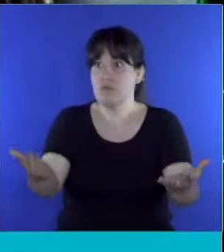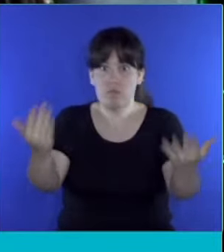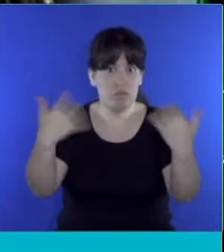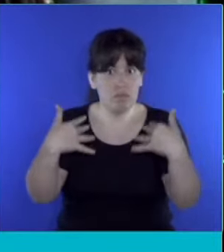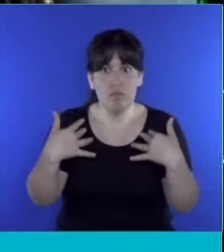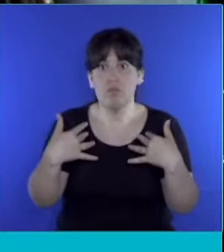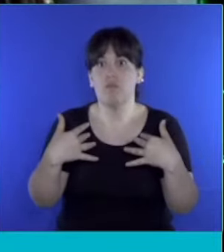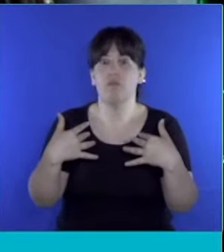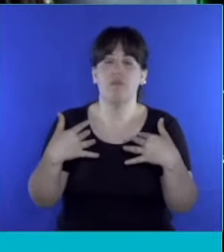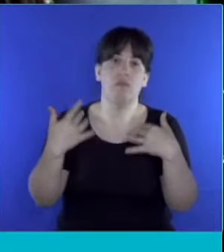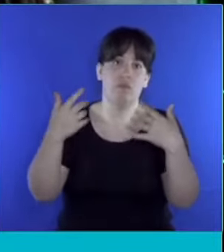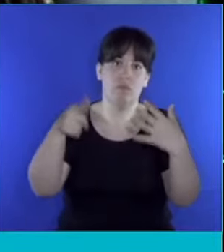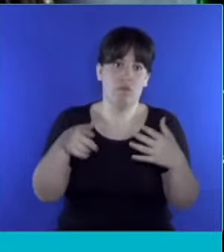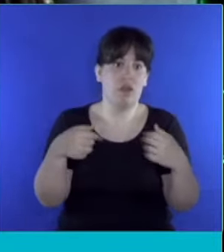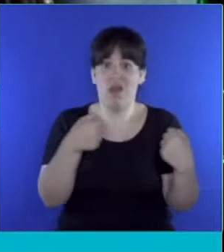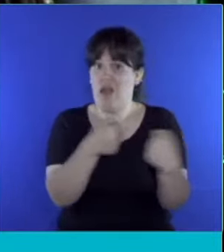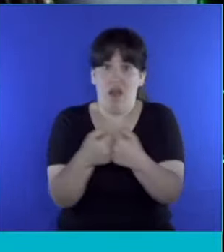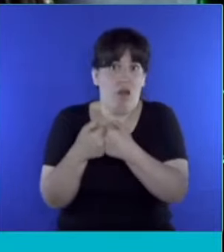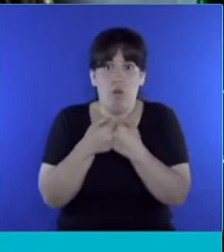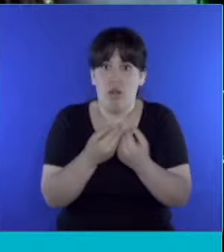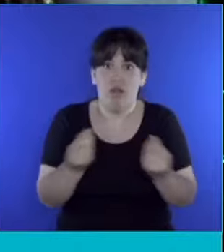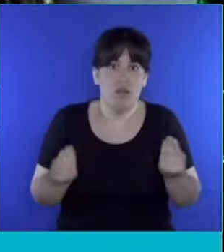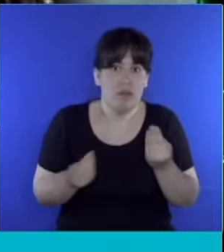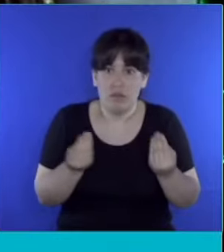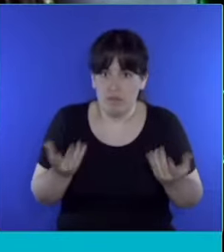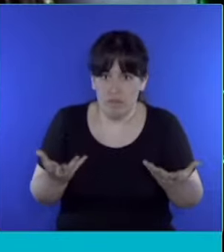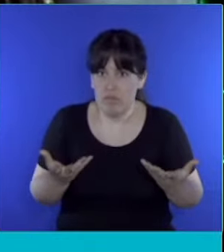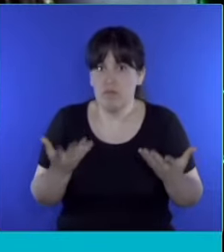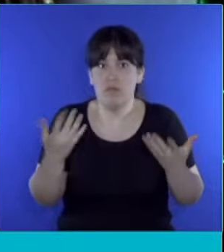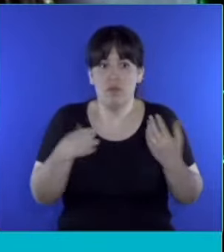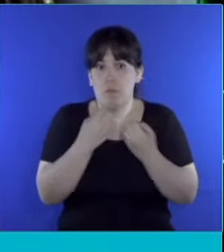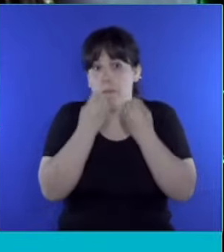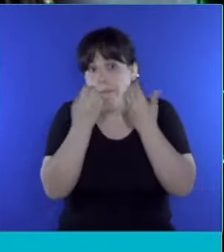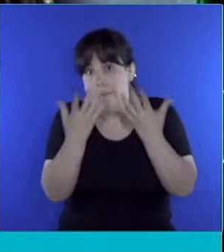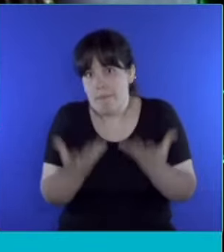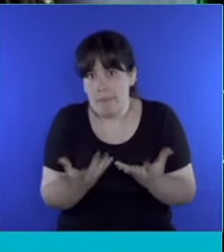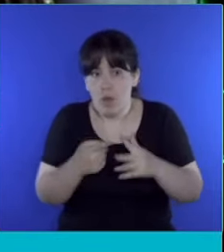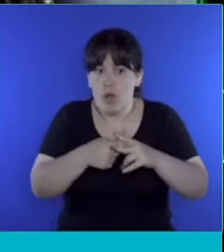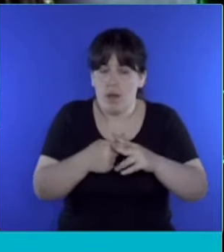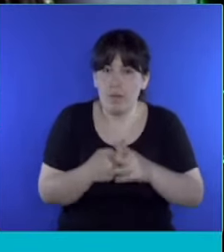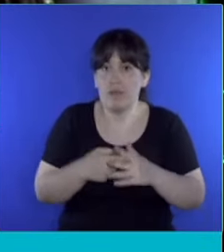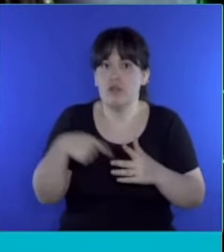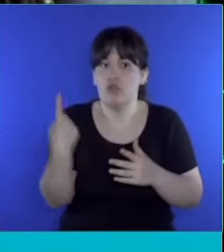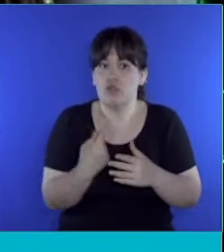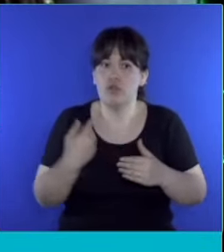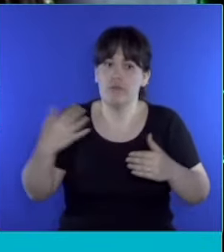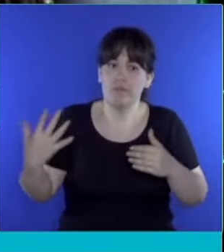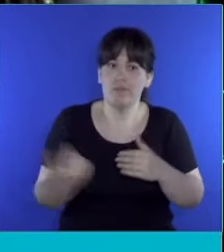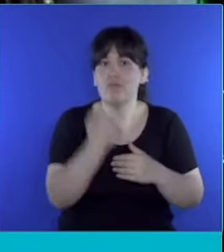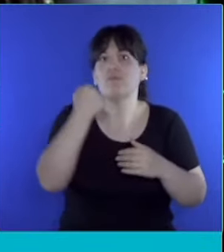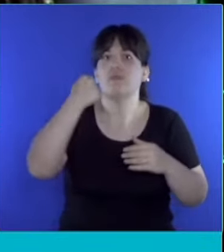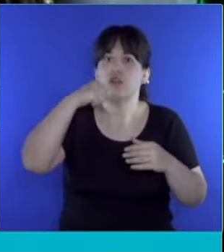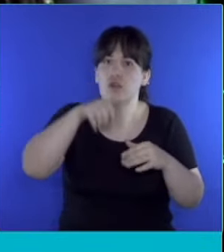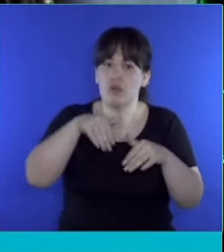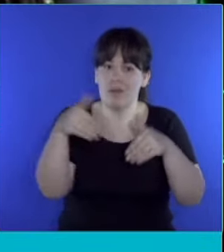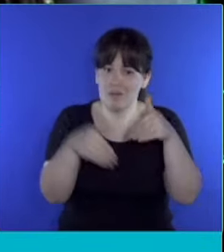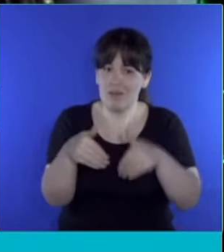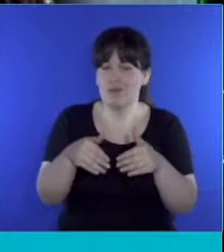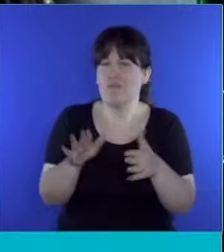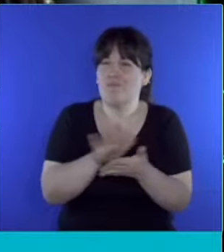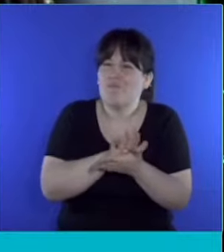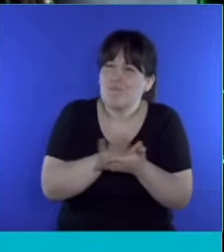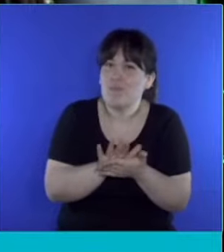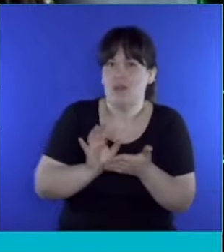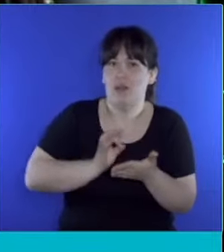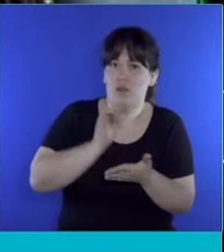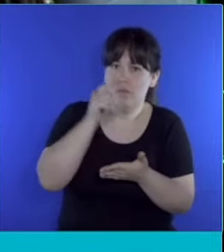bloques a que nos pongamos de acuerdo respecto de cuál es el mejor instrumento para asegurar una elección prolija en el